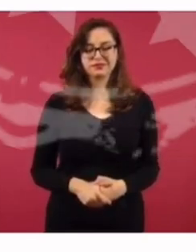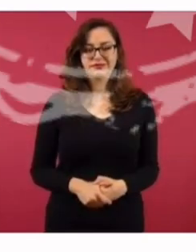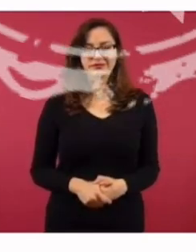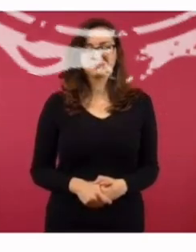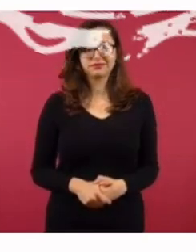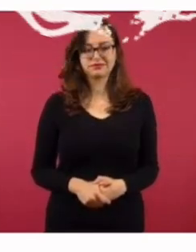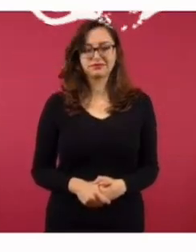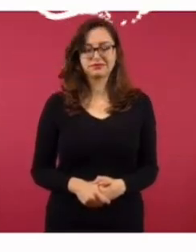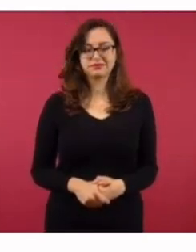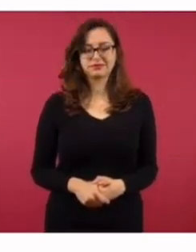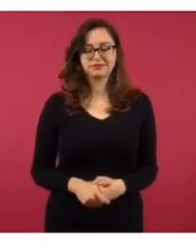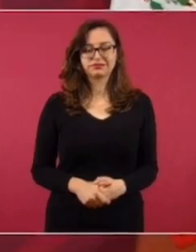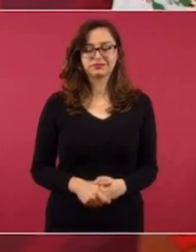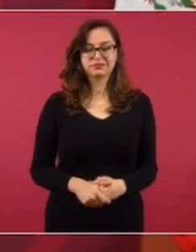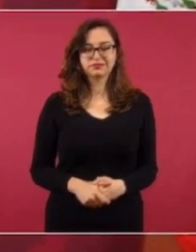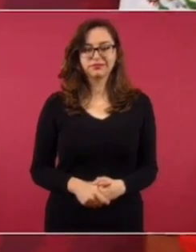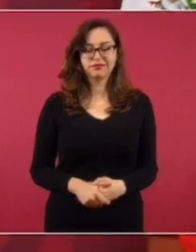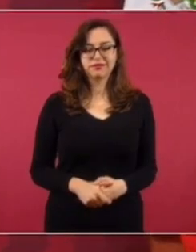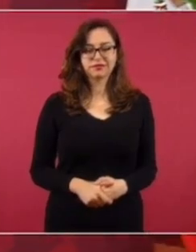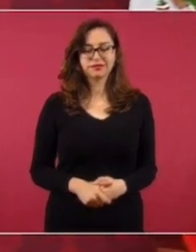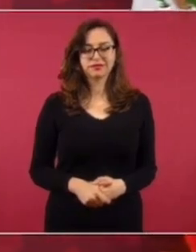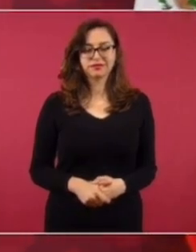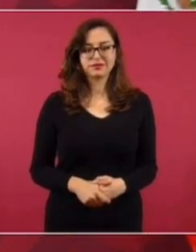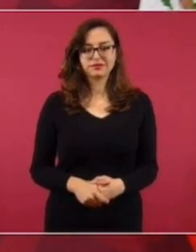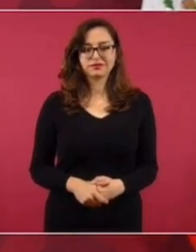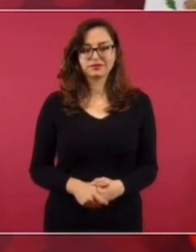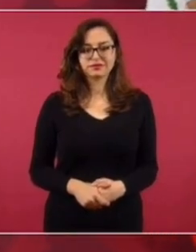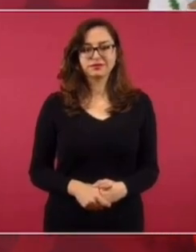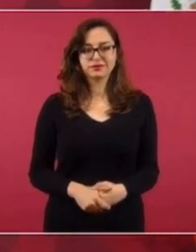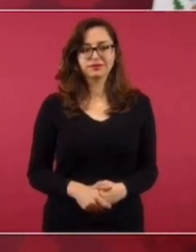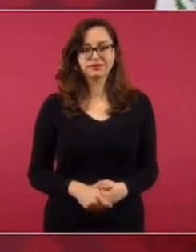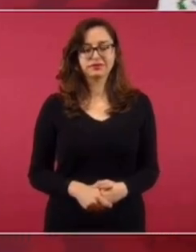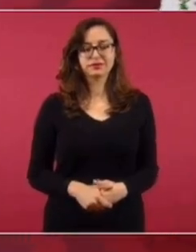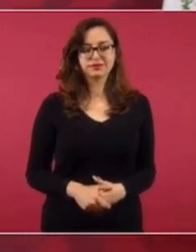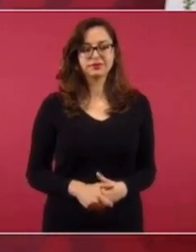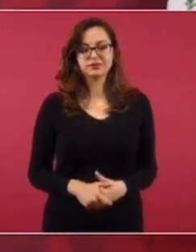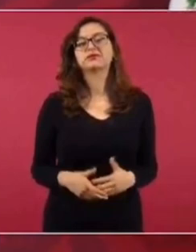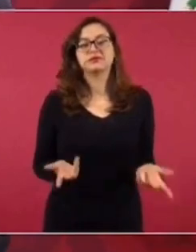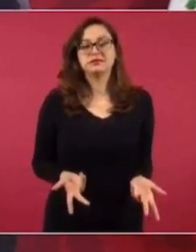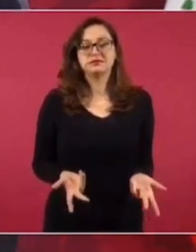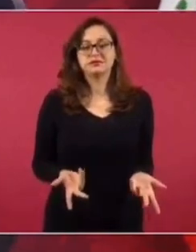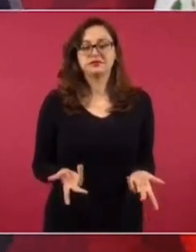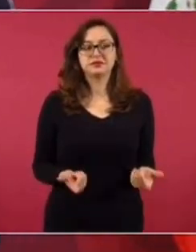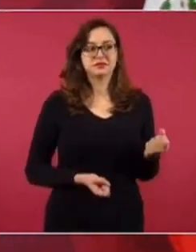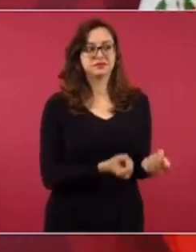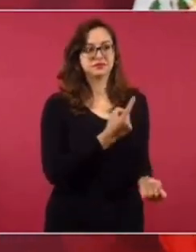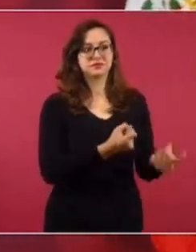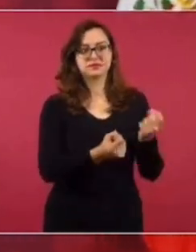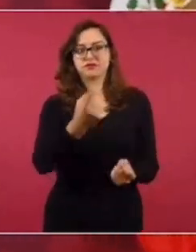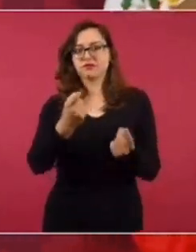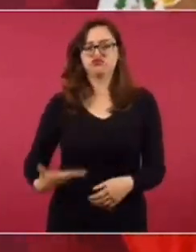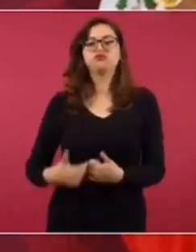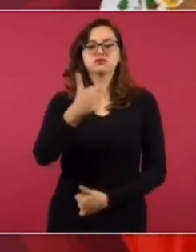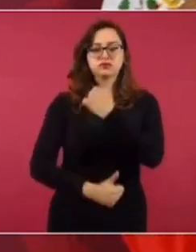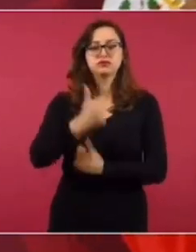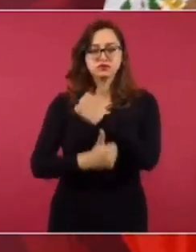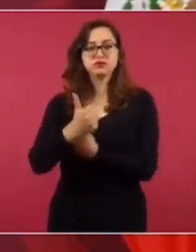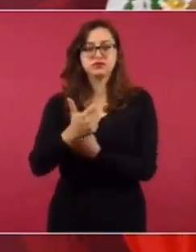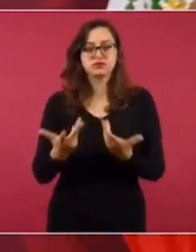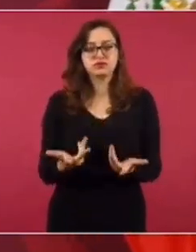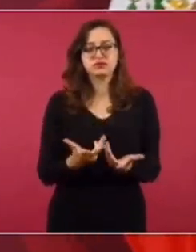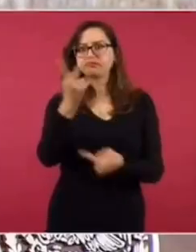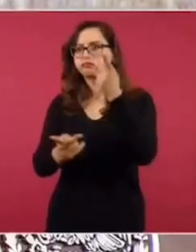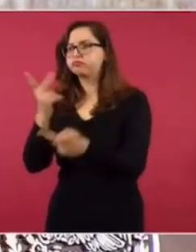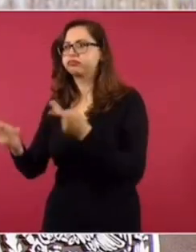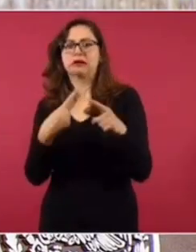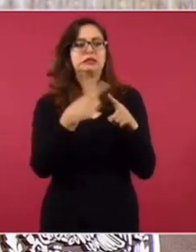Pues vamos a dar a conocer, porque son los que han expresado que quieren o han aparecido en